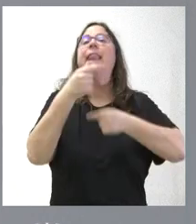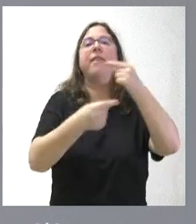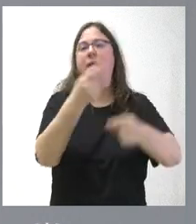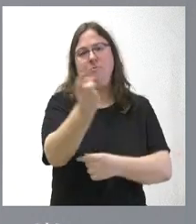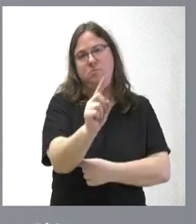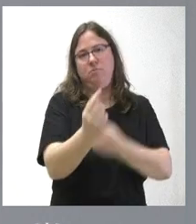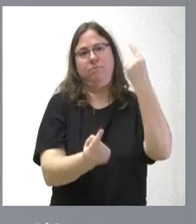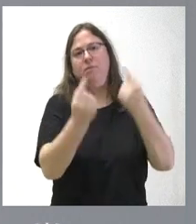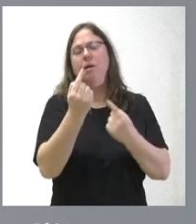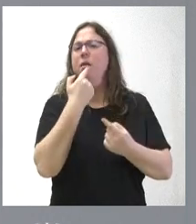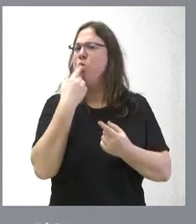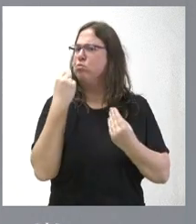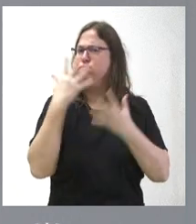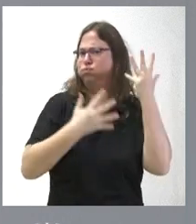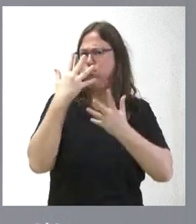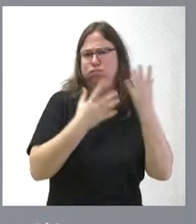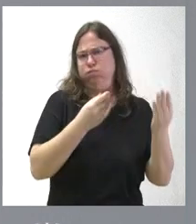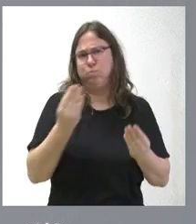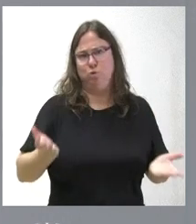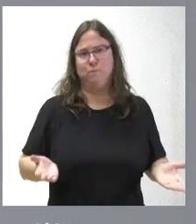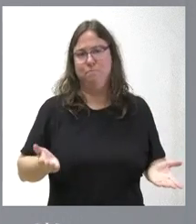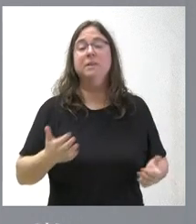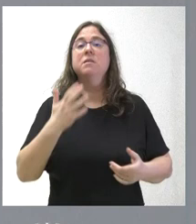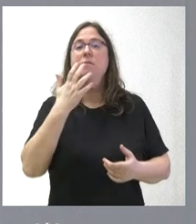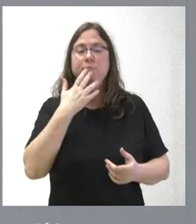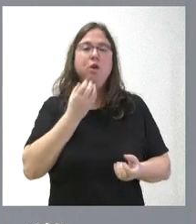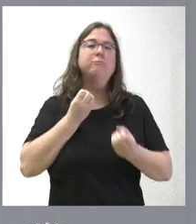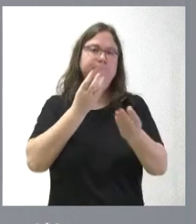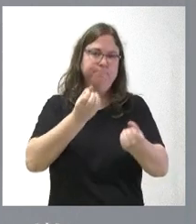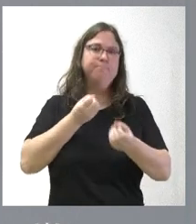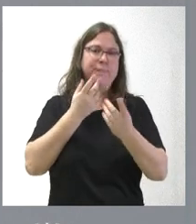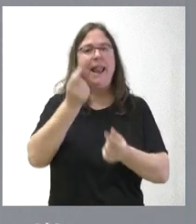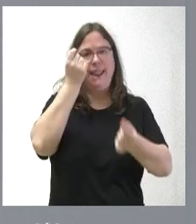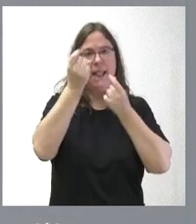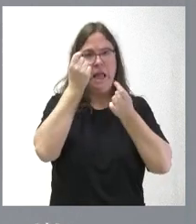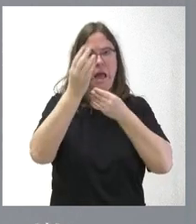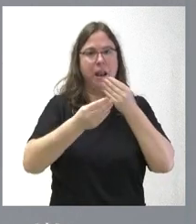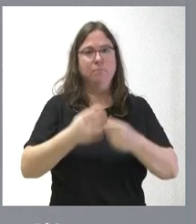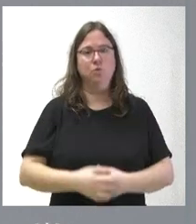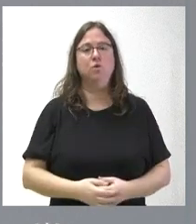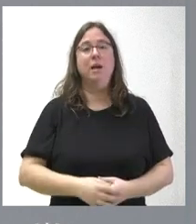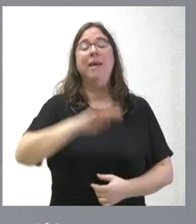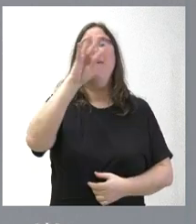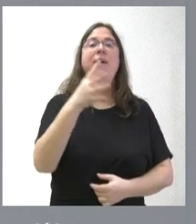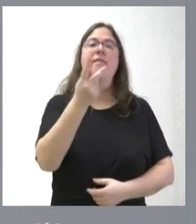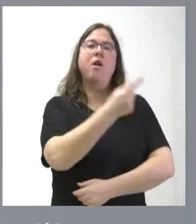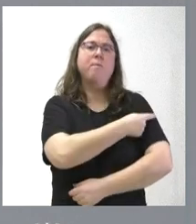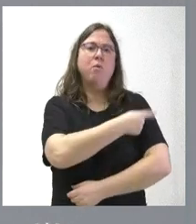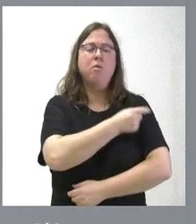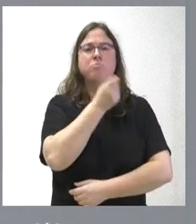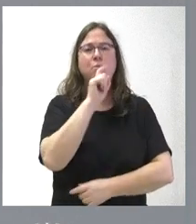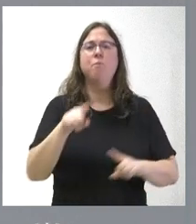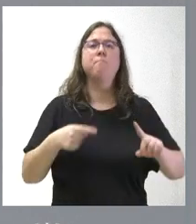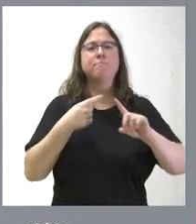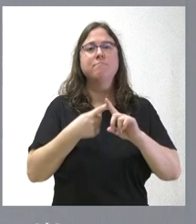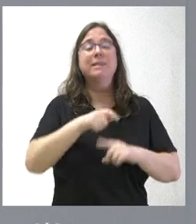lógicamente, porque exigiría un trabajo administrativo muy relevante, pero sí que les ofreceremos la información de detalle del calendario y, sobre todo, de